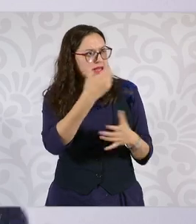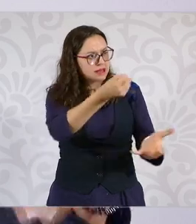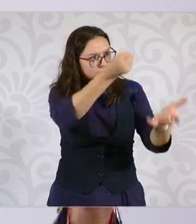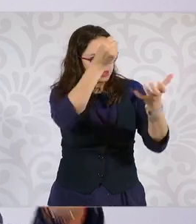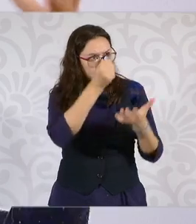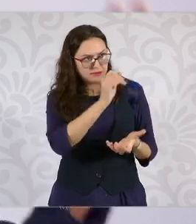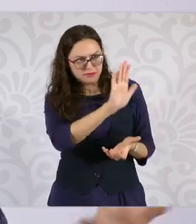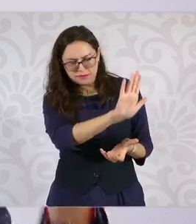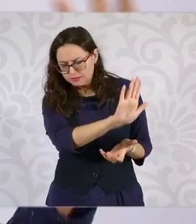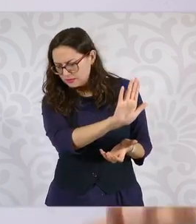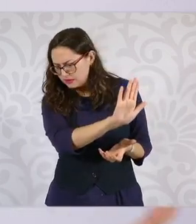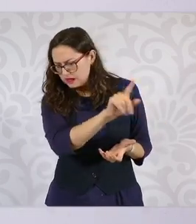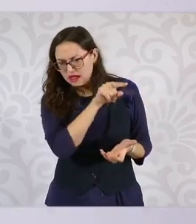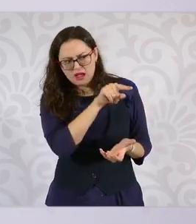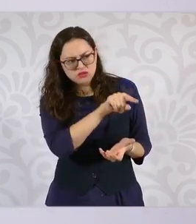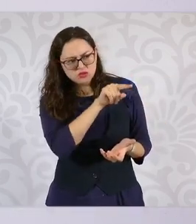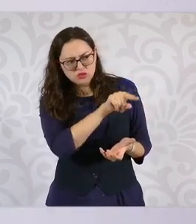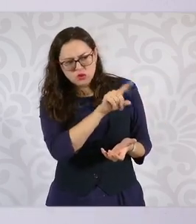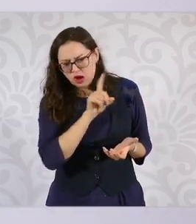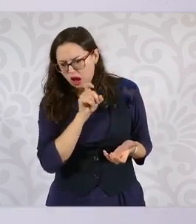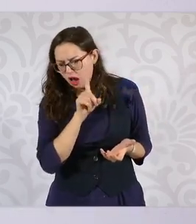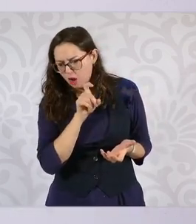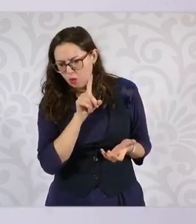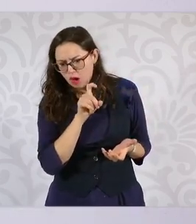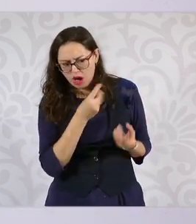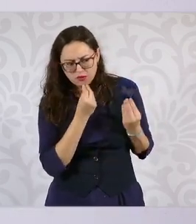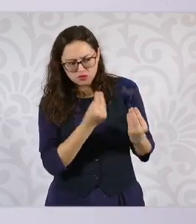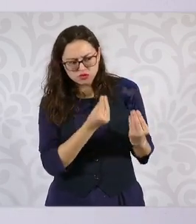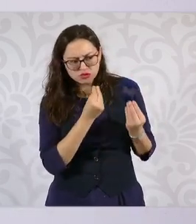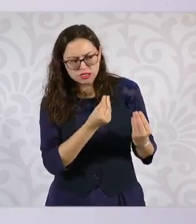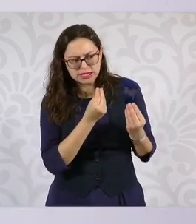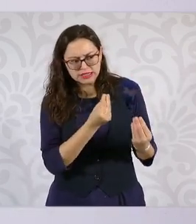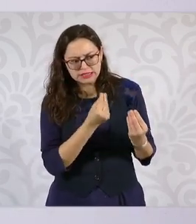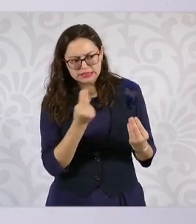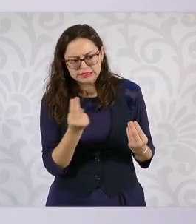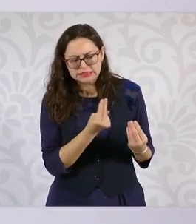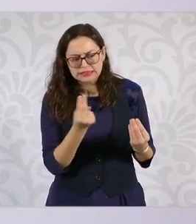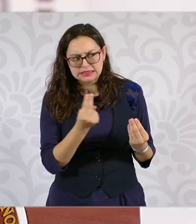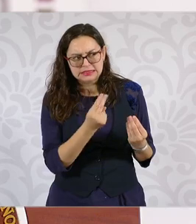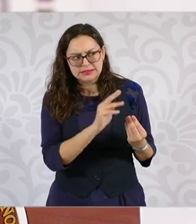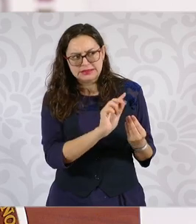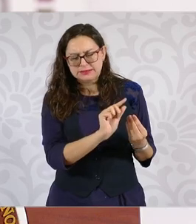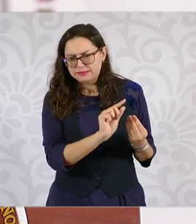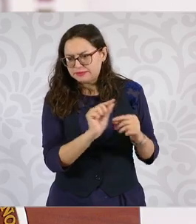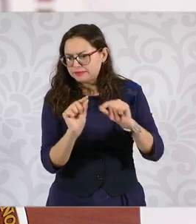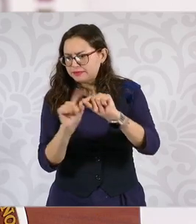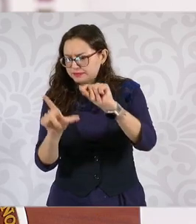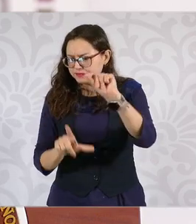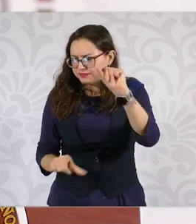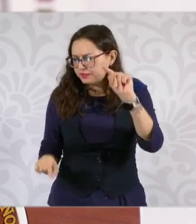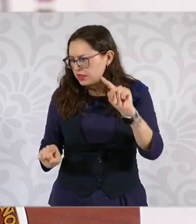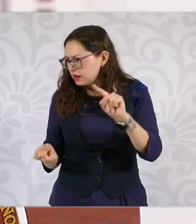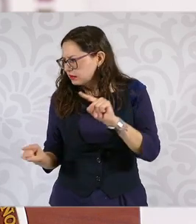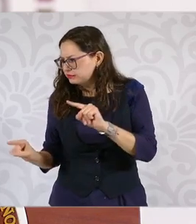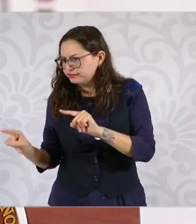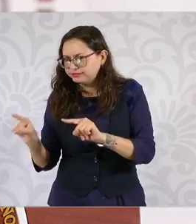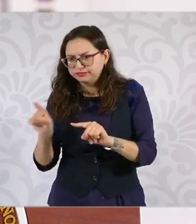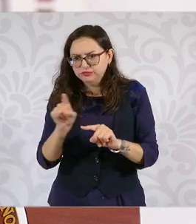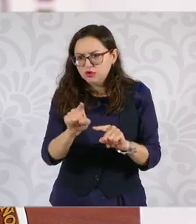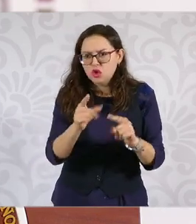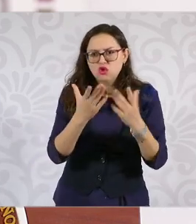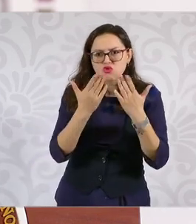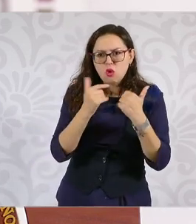Pues no en los lugares donde no hay agua, sino en los lugares donde hay acceso al agua. Como fue el caso de